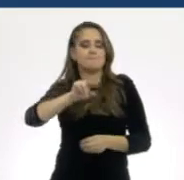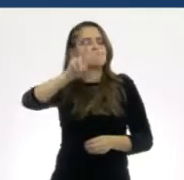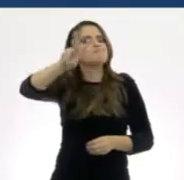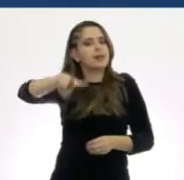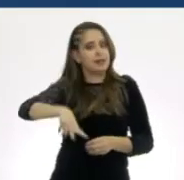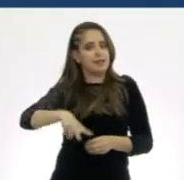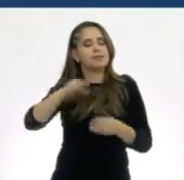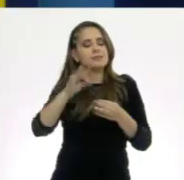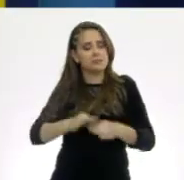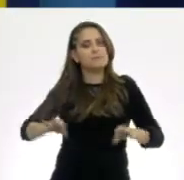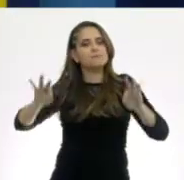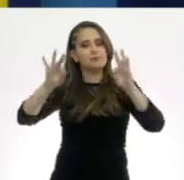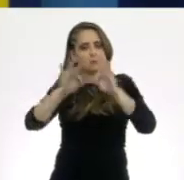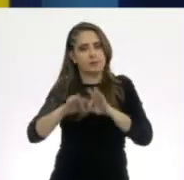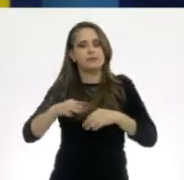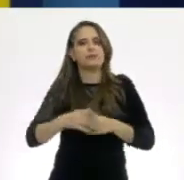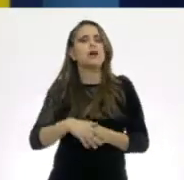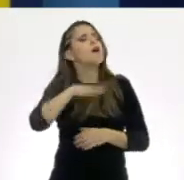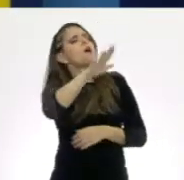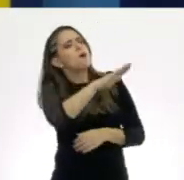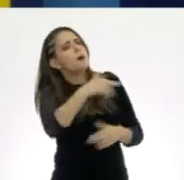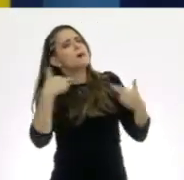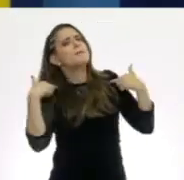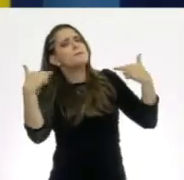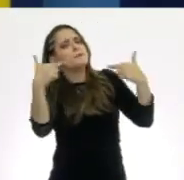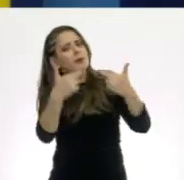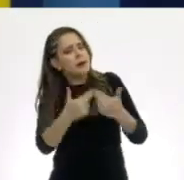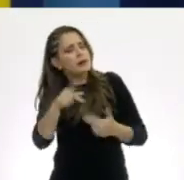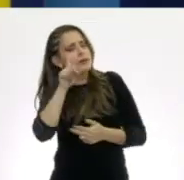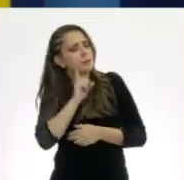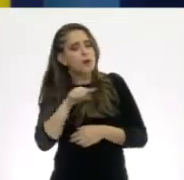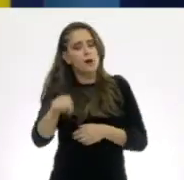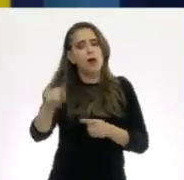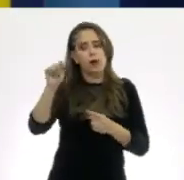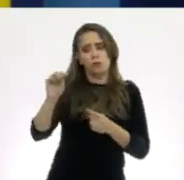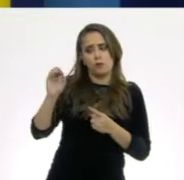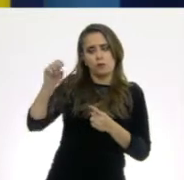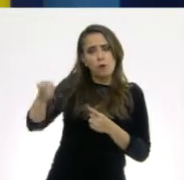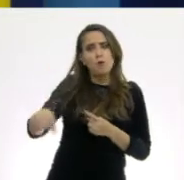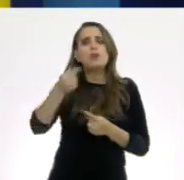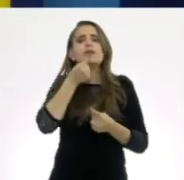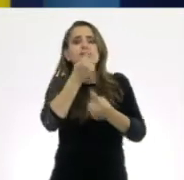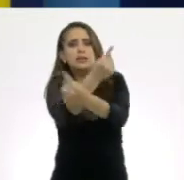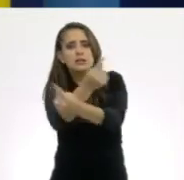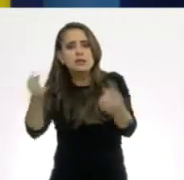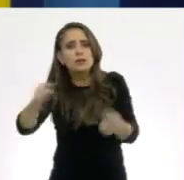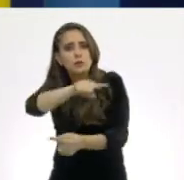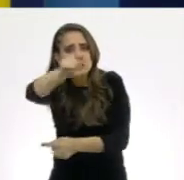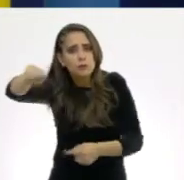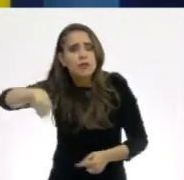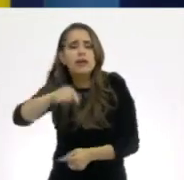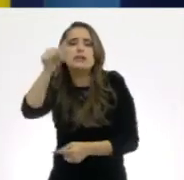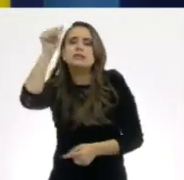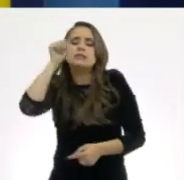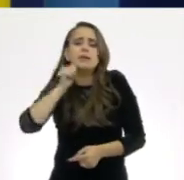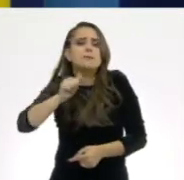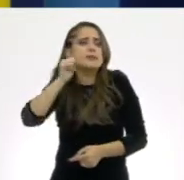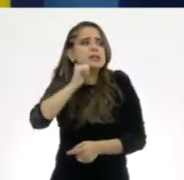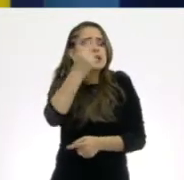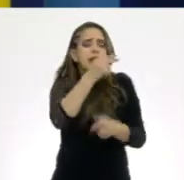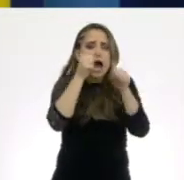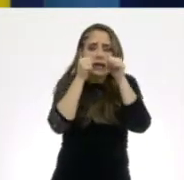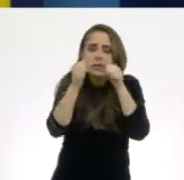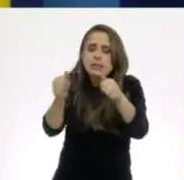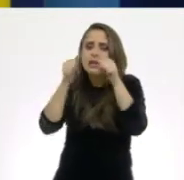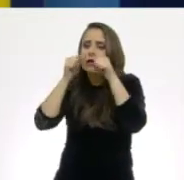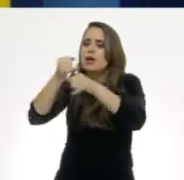clase. Maestra, es importante que, Tom, niños y niñas sean siempre escuchados y se les